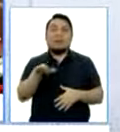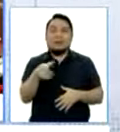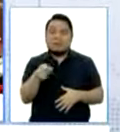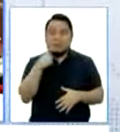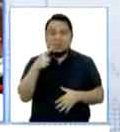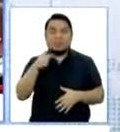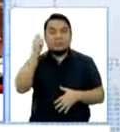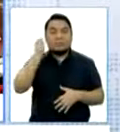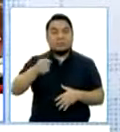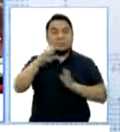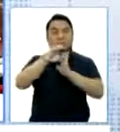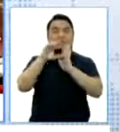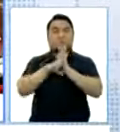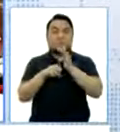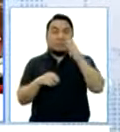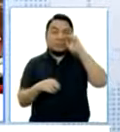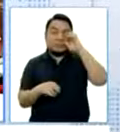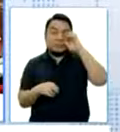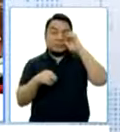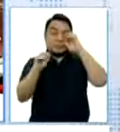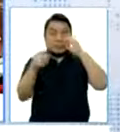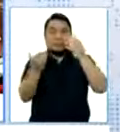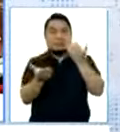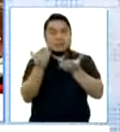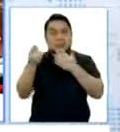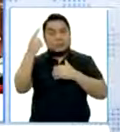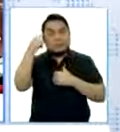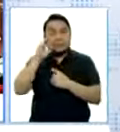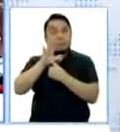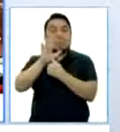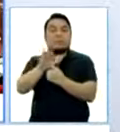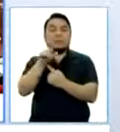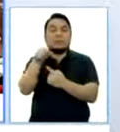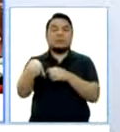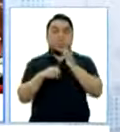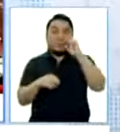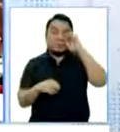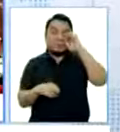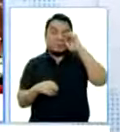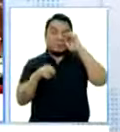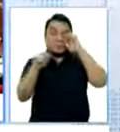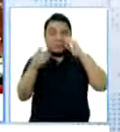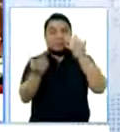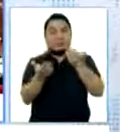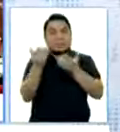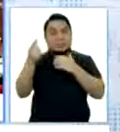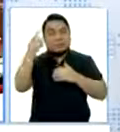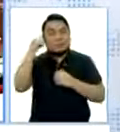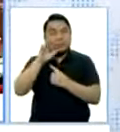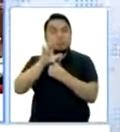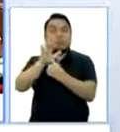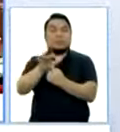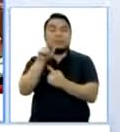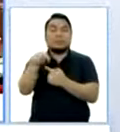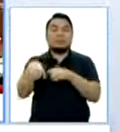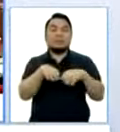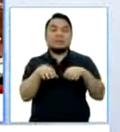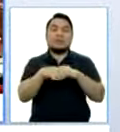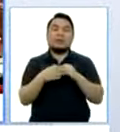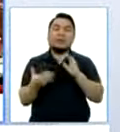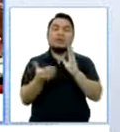Tribunal Constitucional, seguramente se va a tener que presentar una acción de